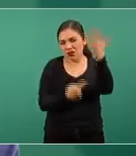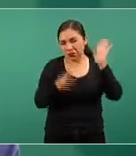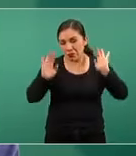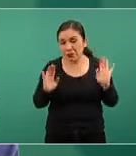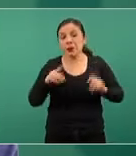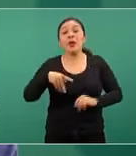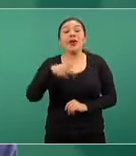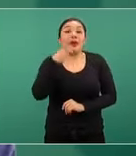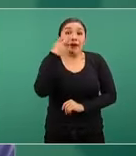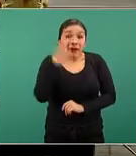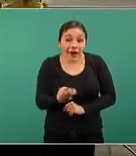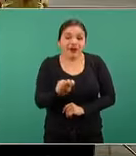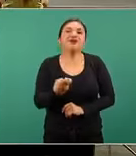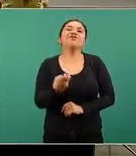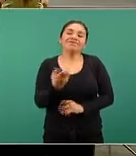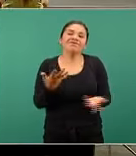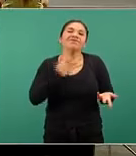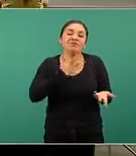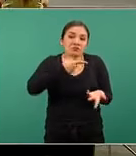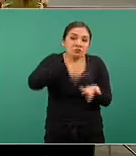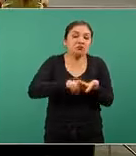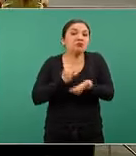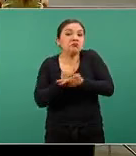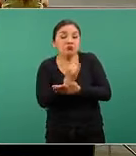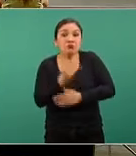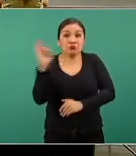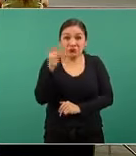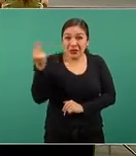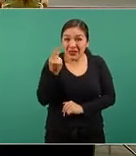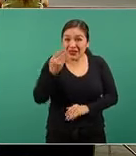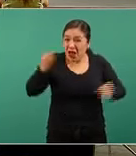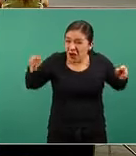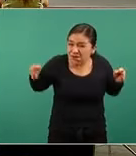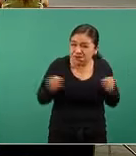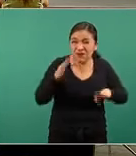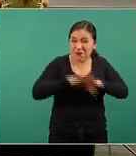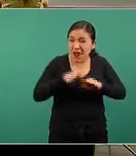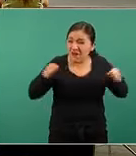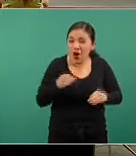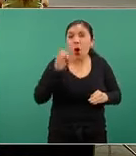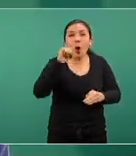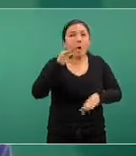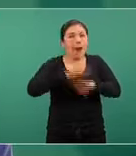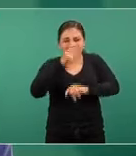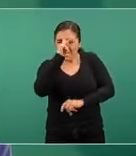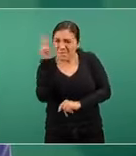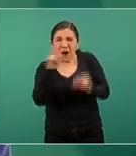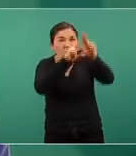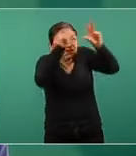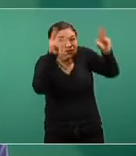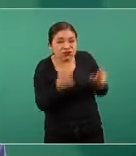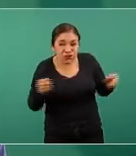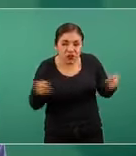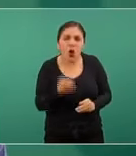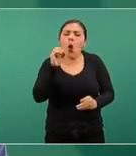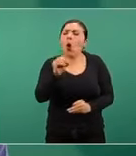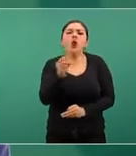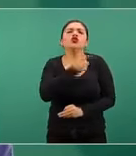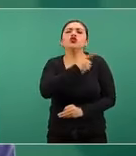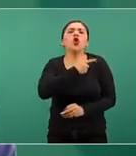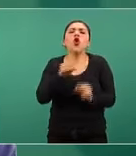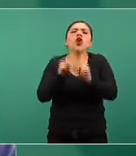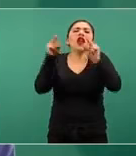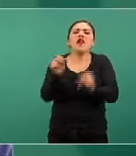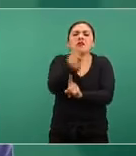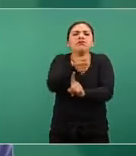esto determina si requieren congelación, ultracongelación o simplemente refrigeración.